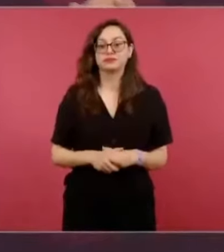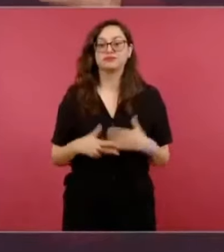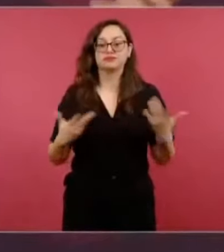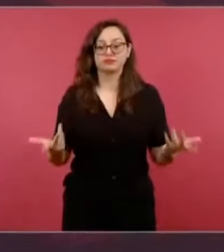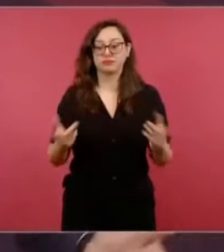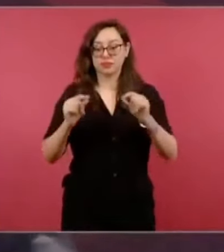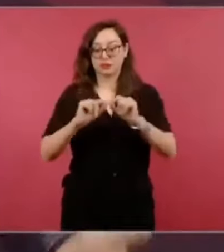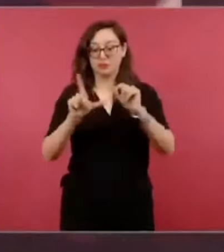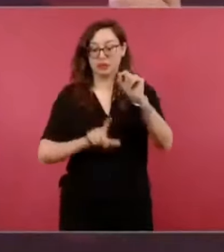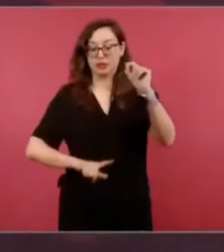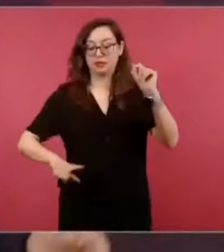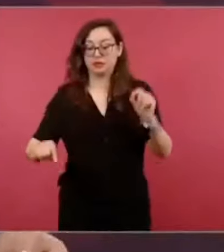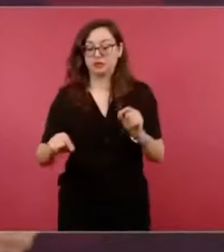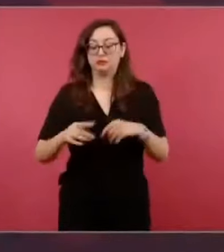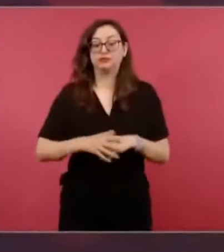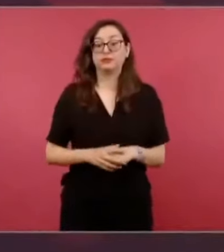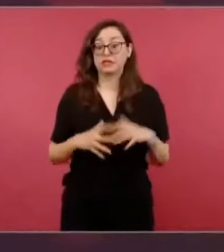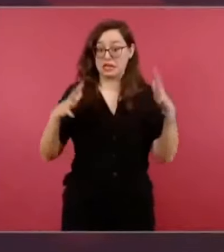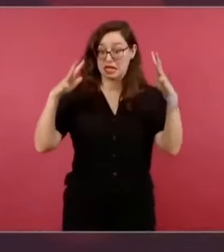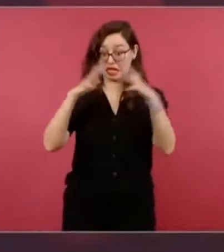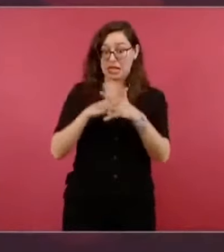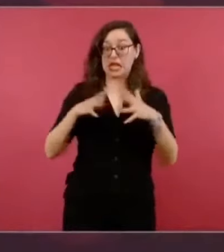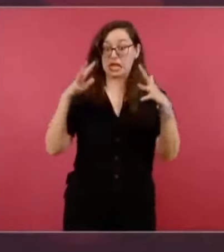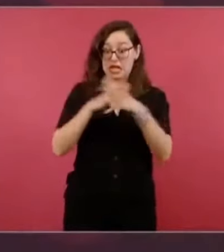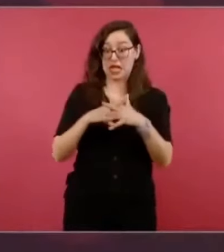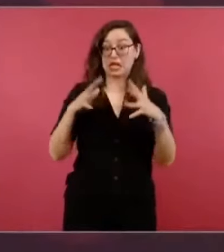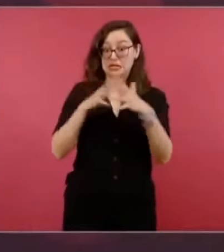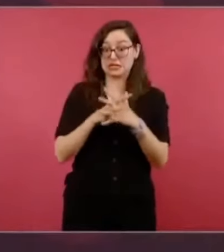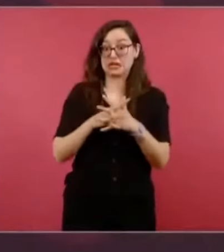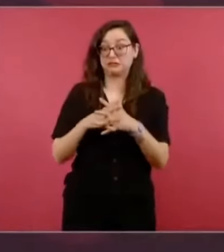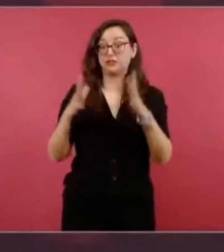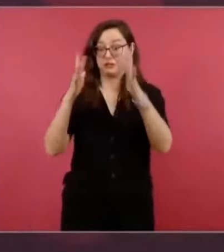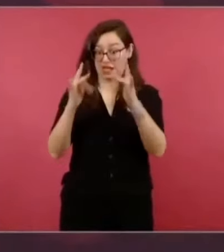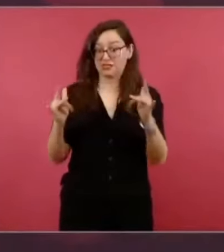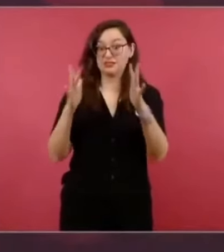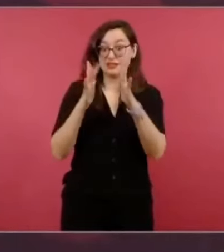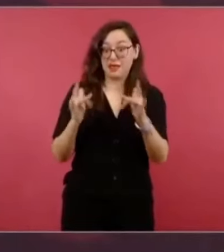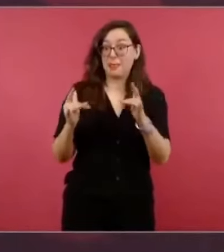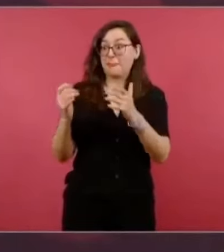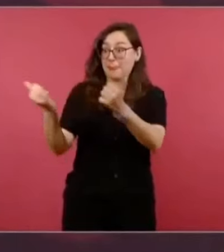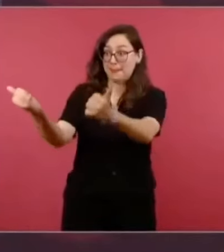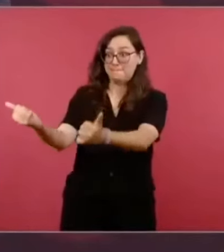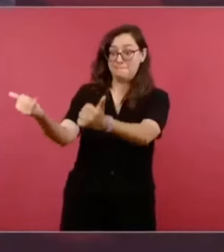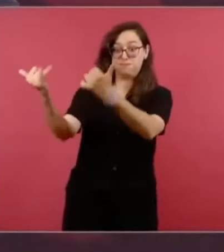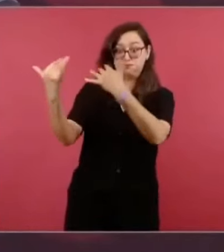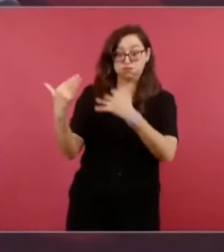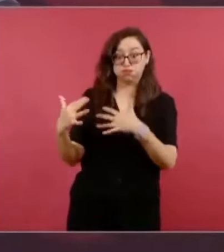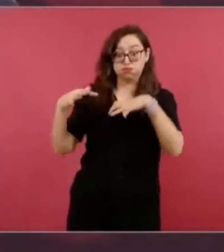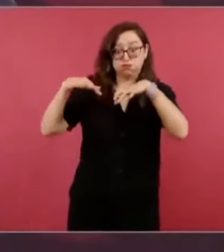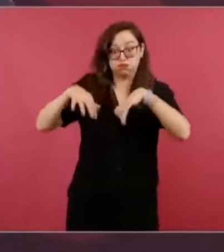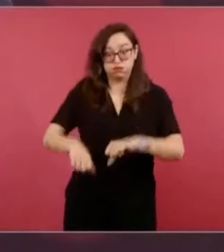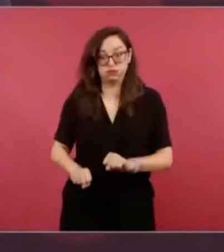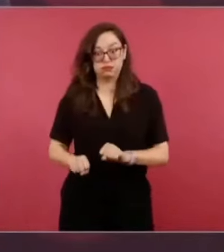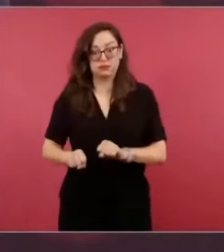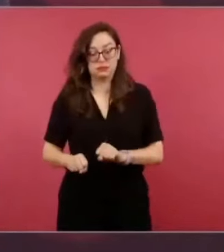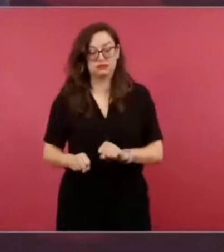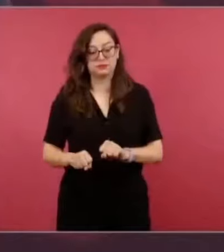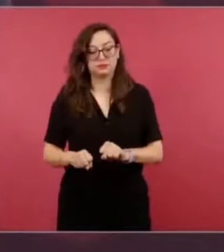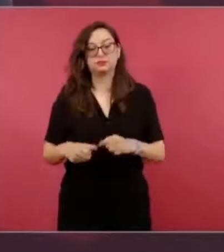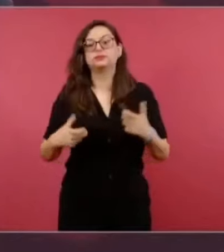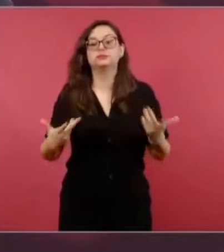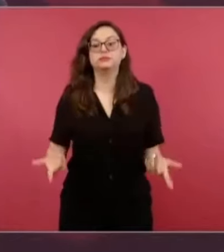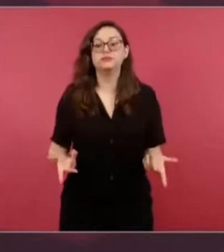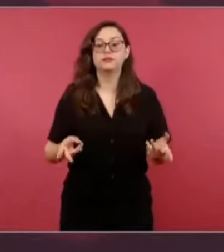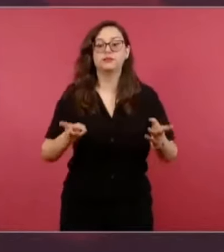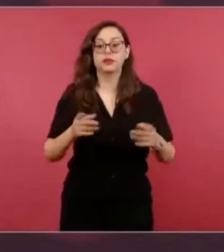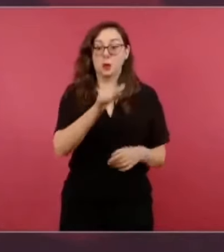los que, junto con el pueblo, los que enfrentaron a los franceses que nos invadieron. De las primeras